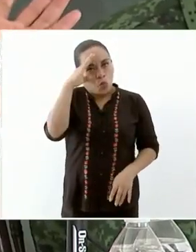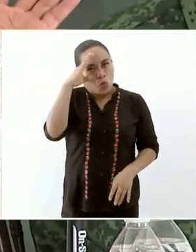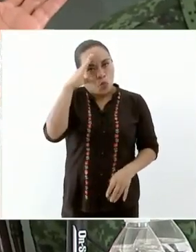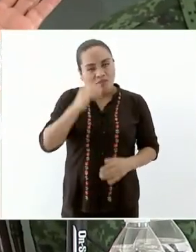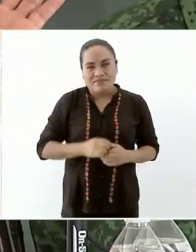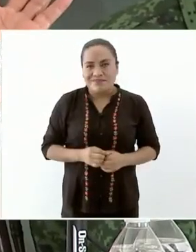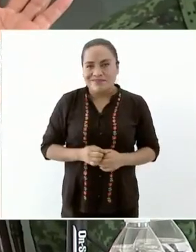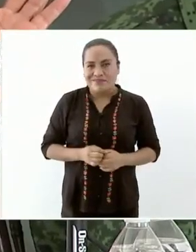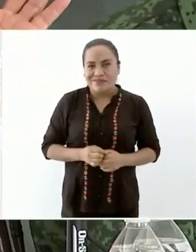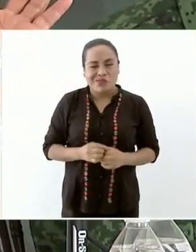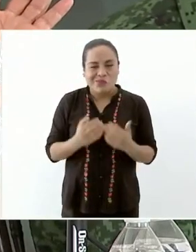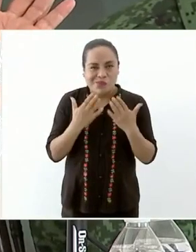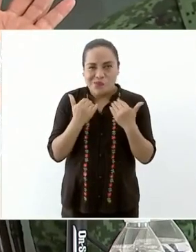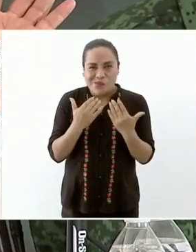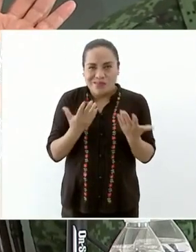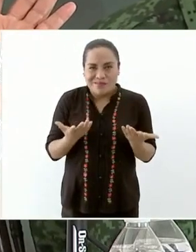hay